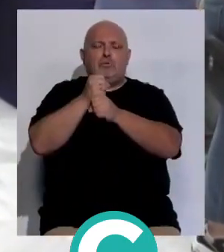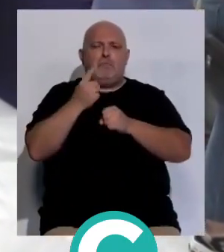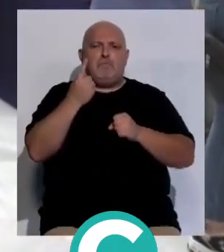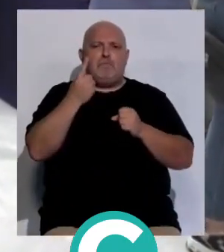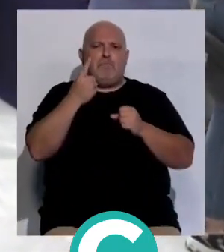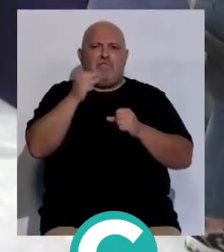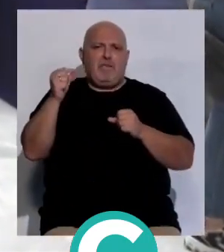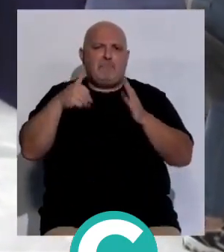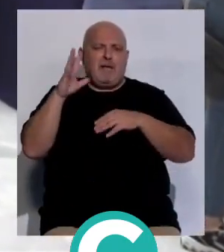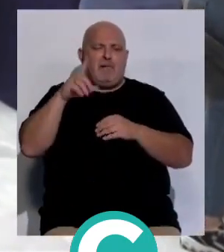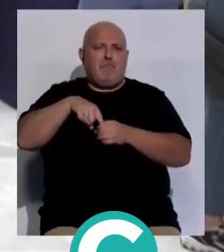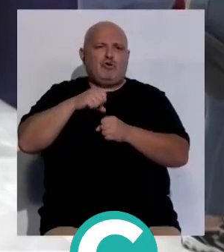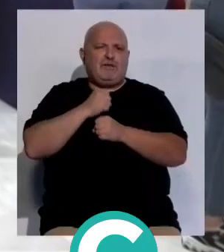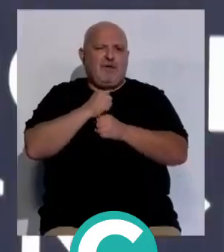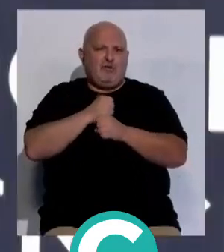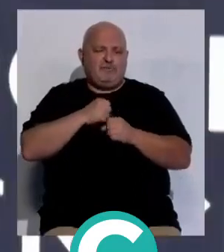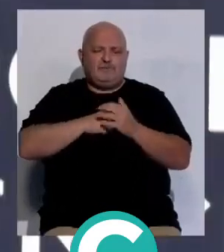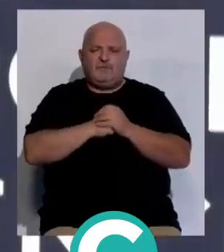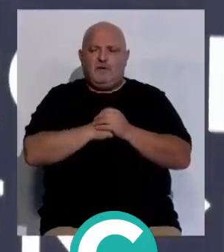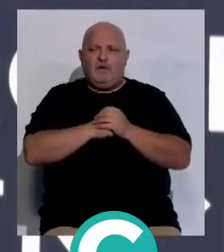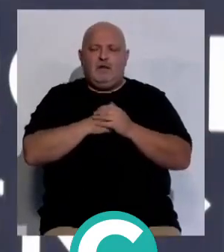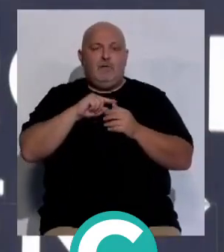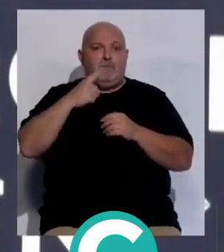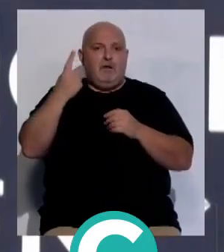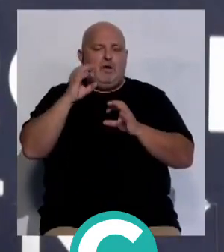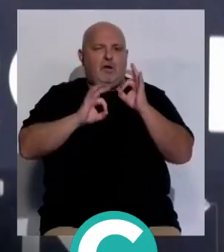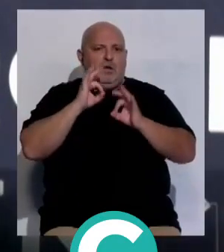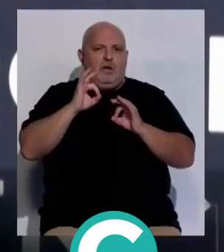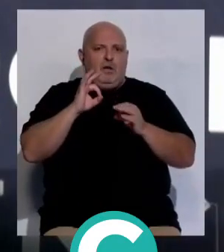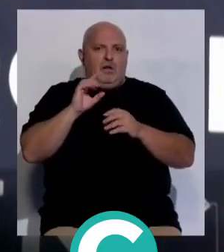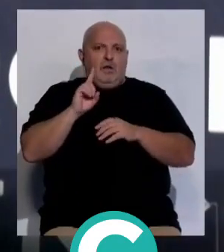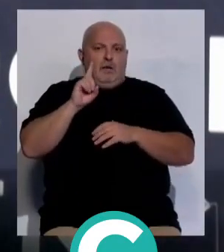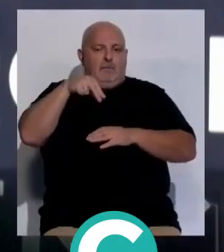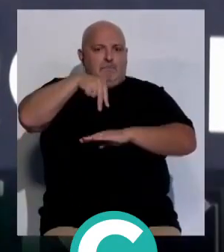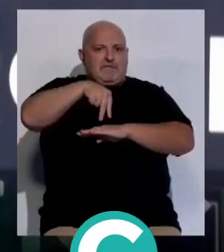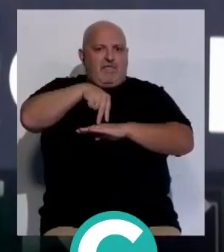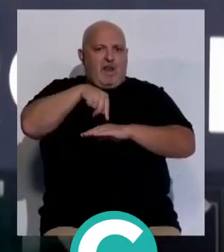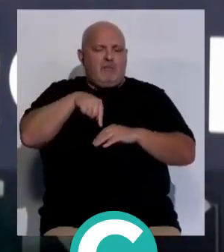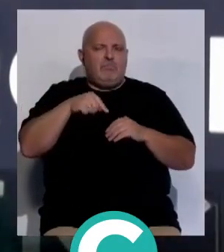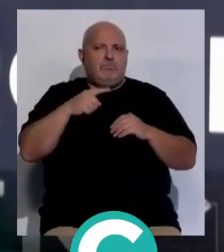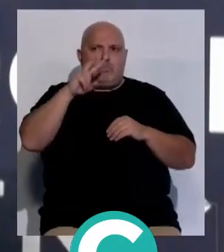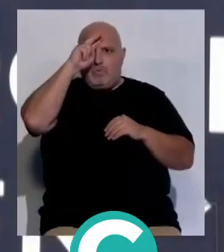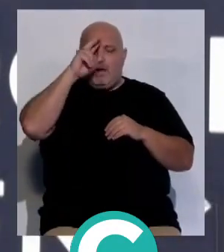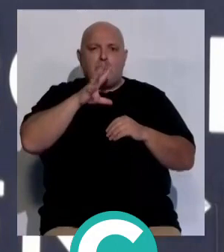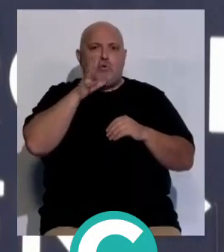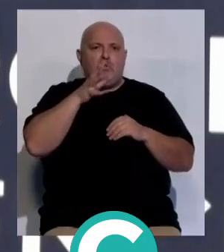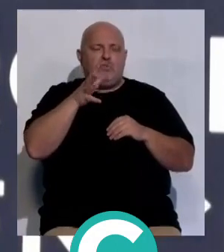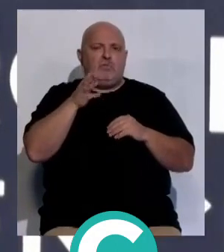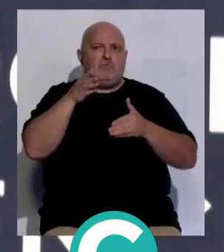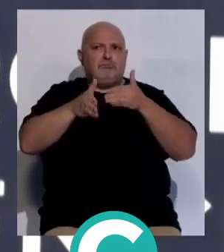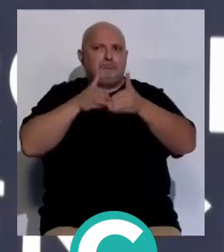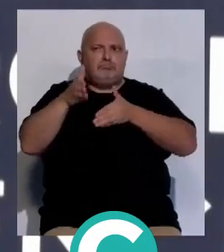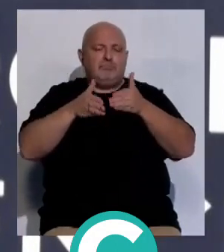de un centenar de puestos de trabajo. El año pasado fue la primera que organizamos de manera presencial y realmente nos preocupaba que la